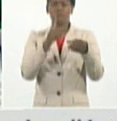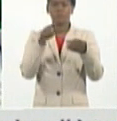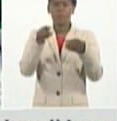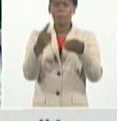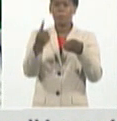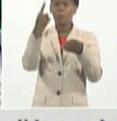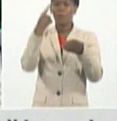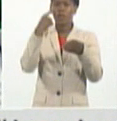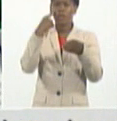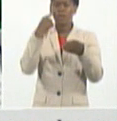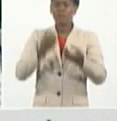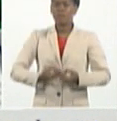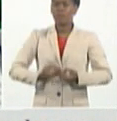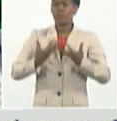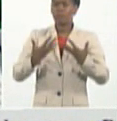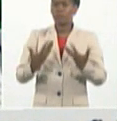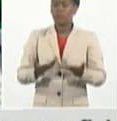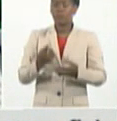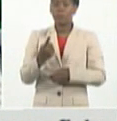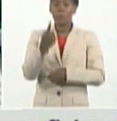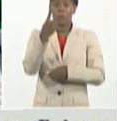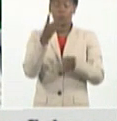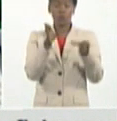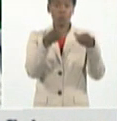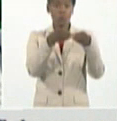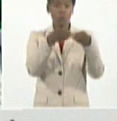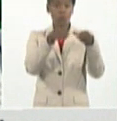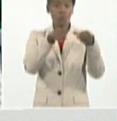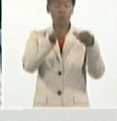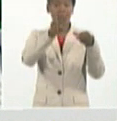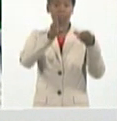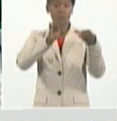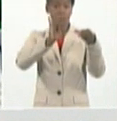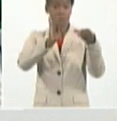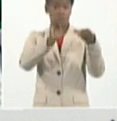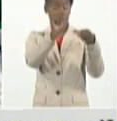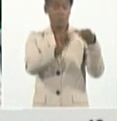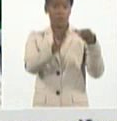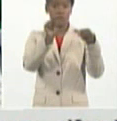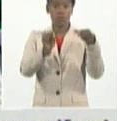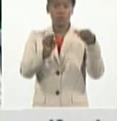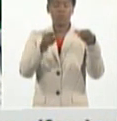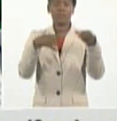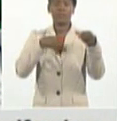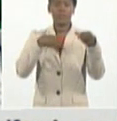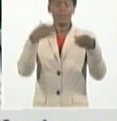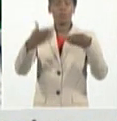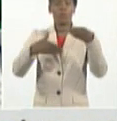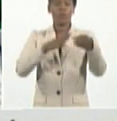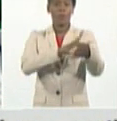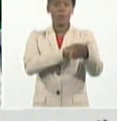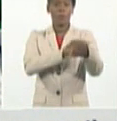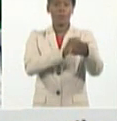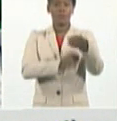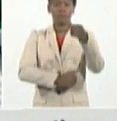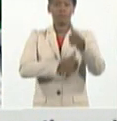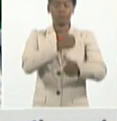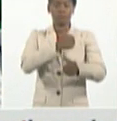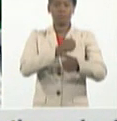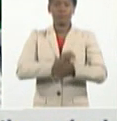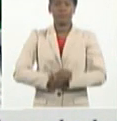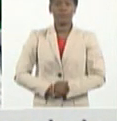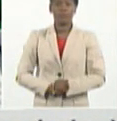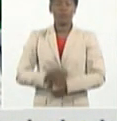enfermedad, en 27 de los 47, hipertensión arterial. Enfermedad